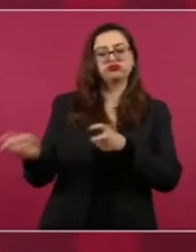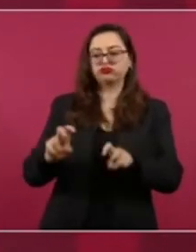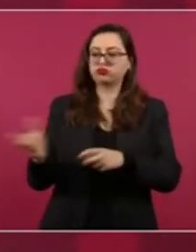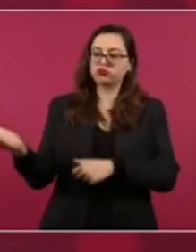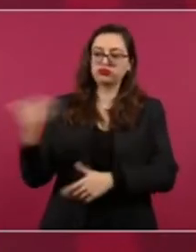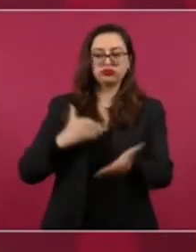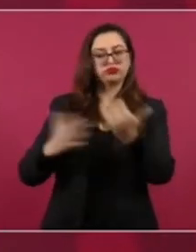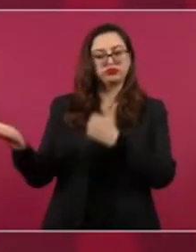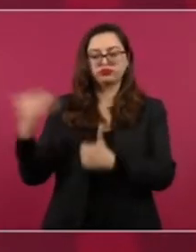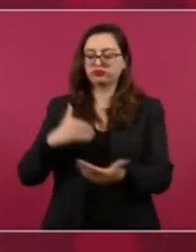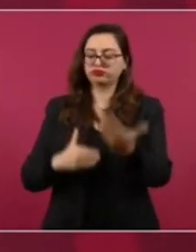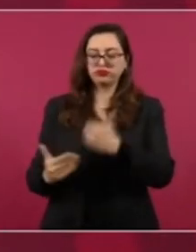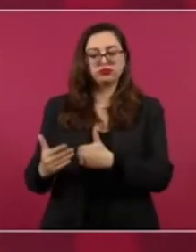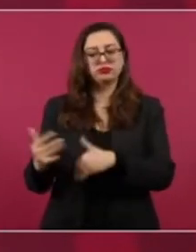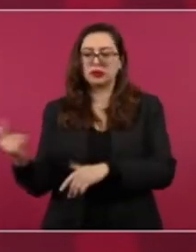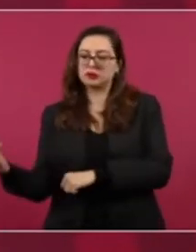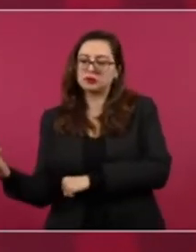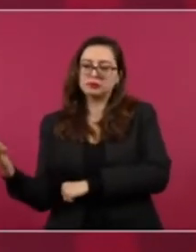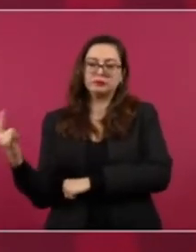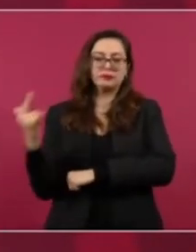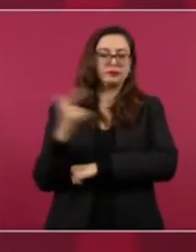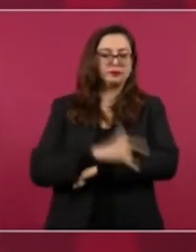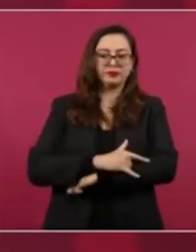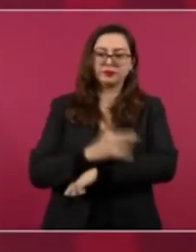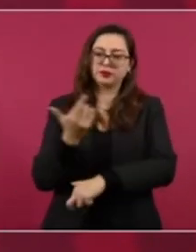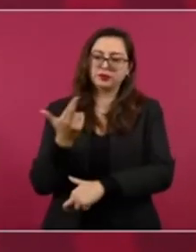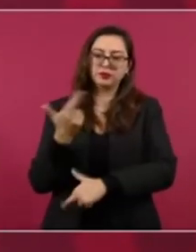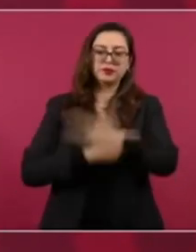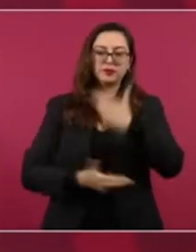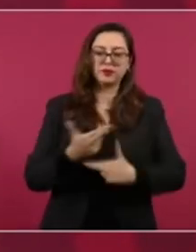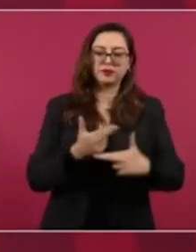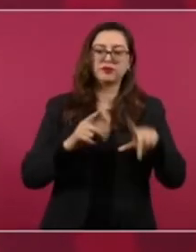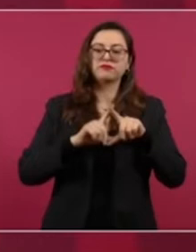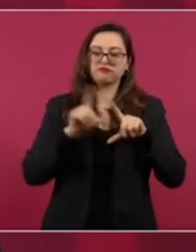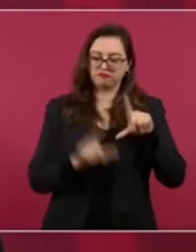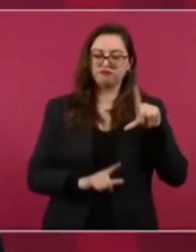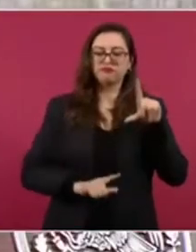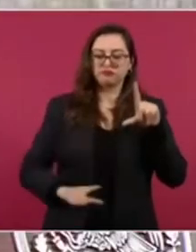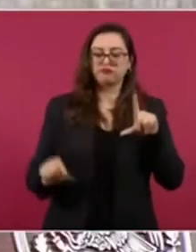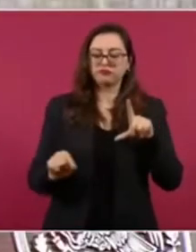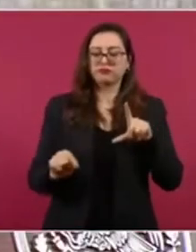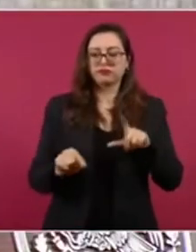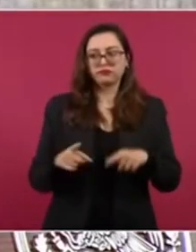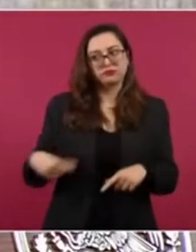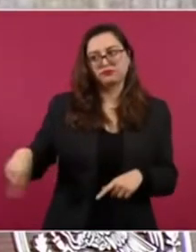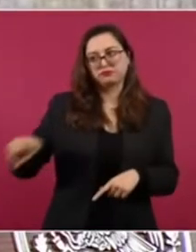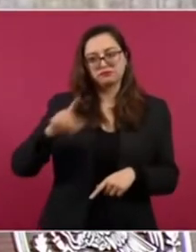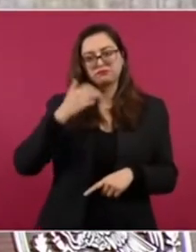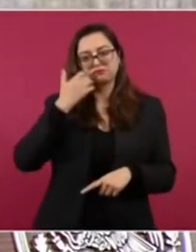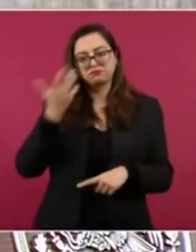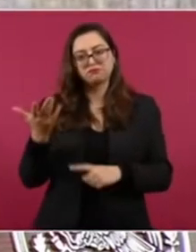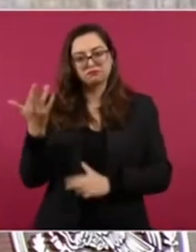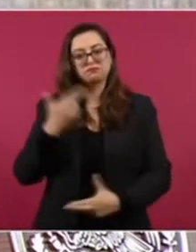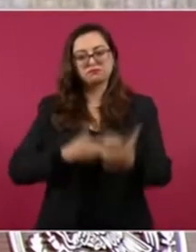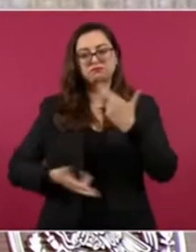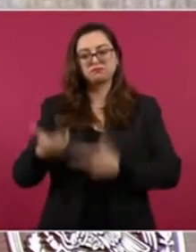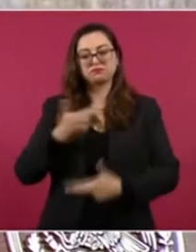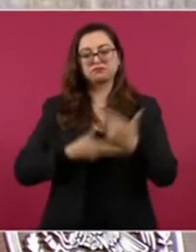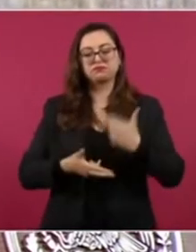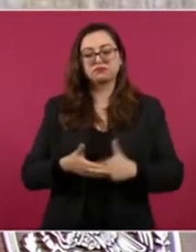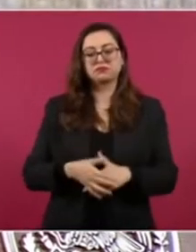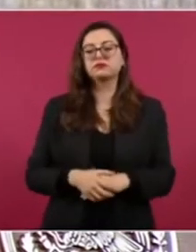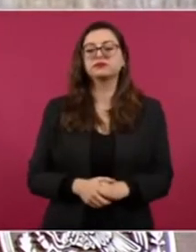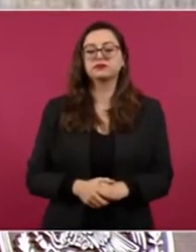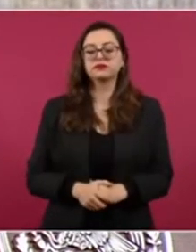Ya hay condiciones para que se pueda llevar a cabo este traslado.